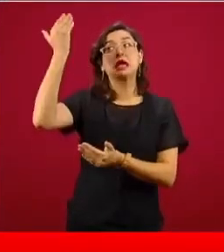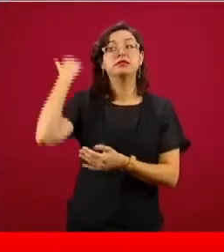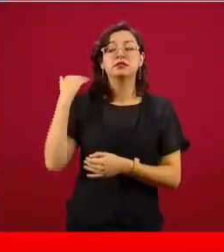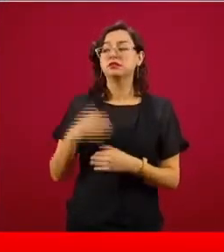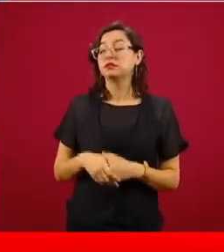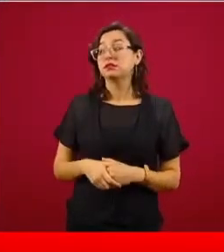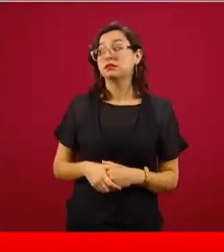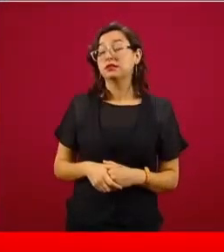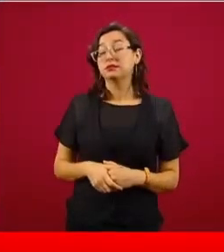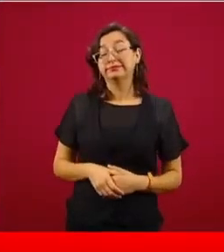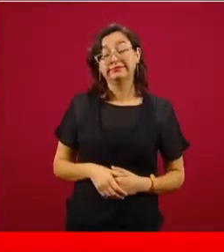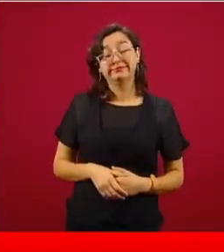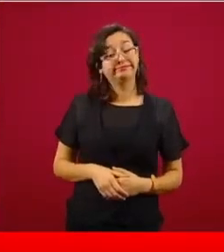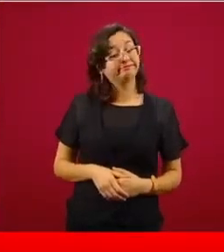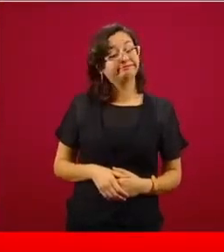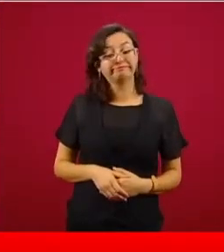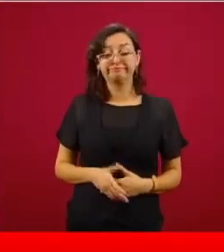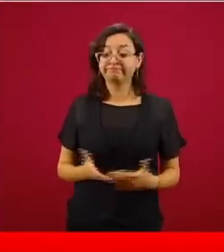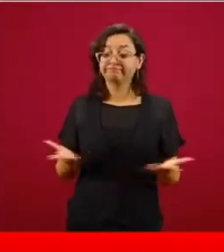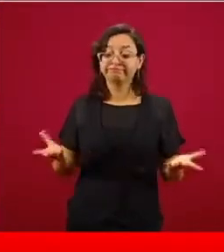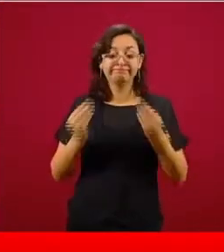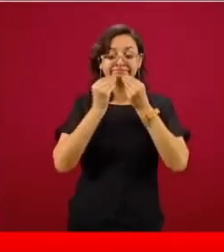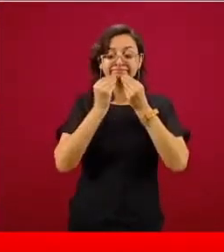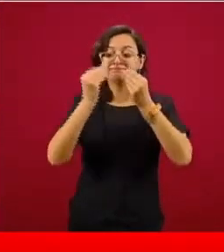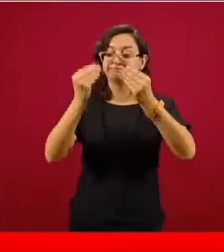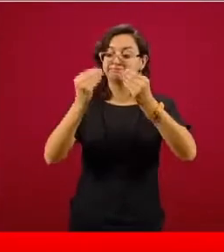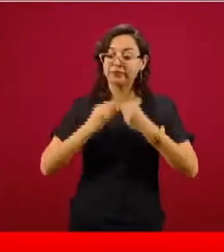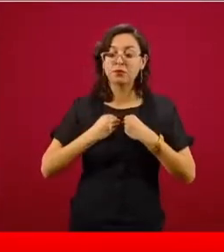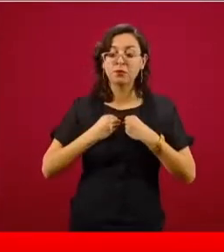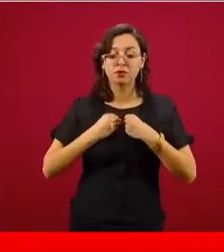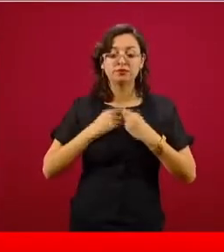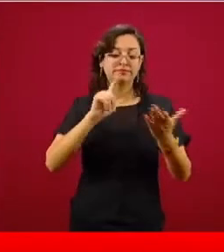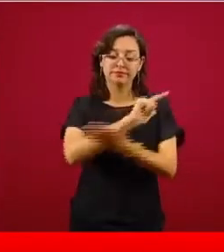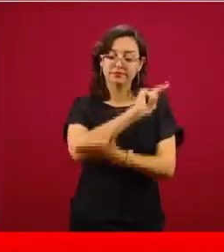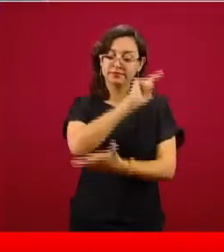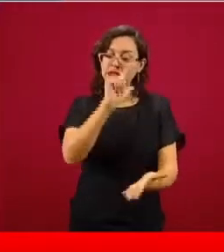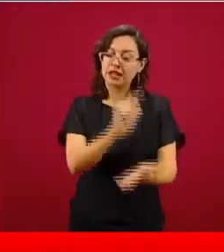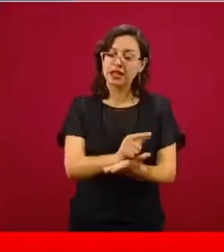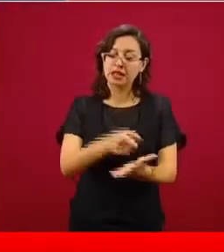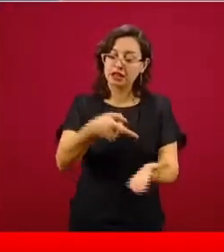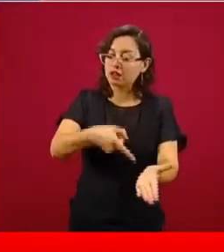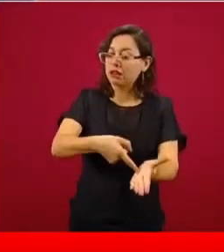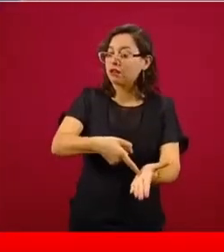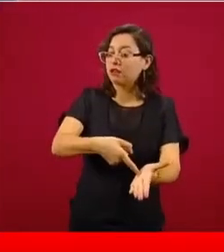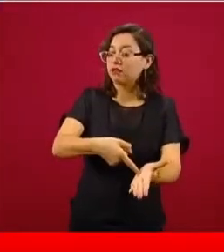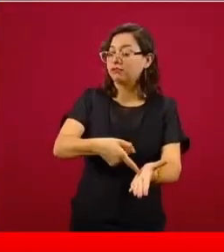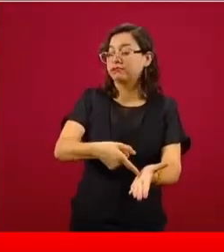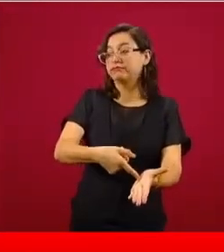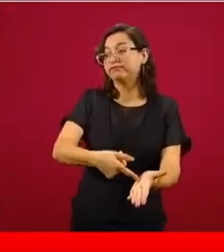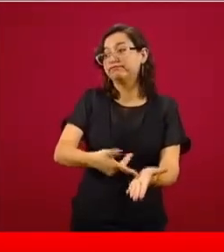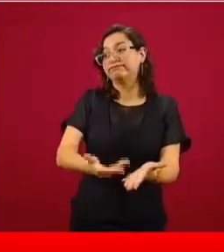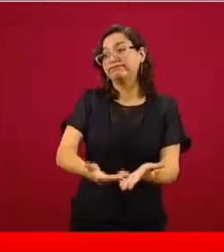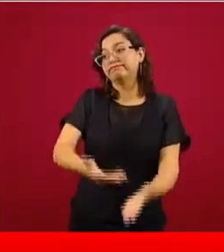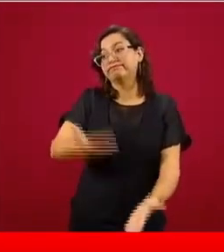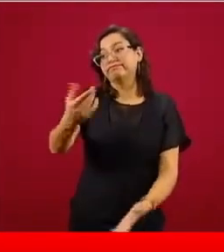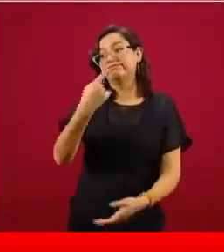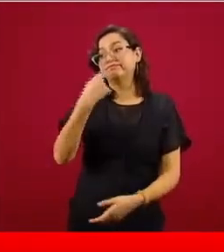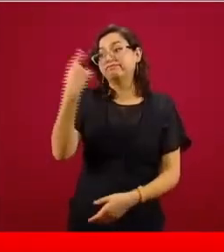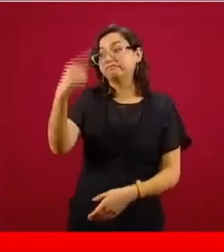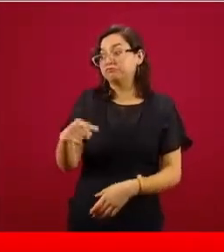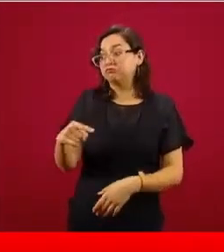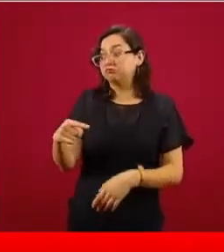no hay más que la ley. No es conmigo, es con la ley.